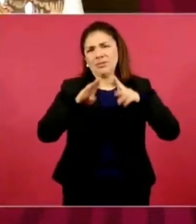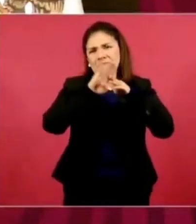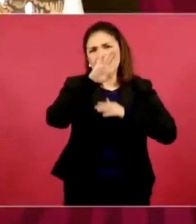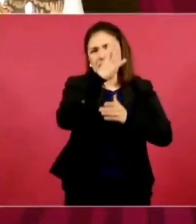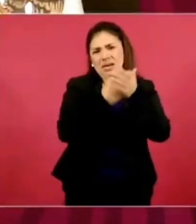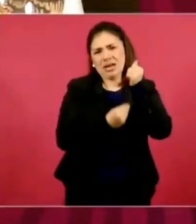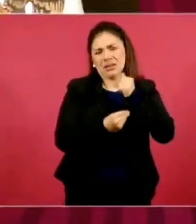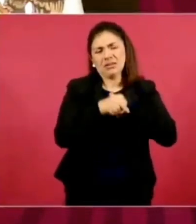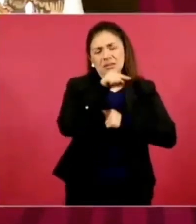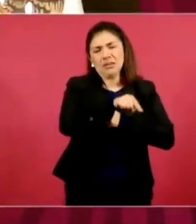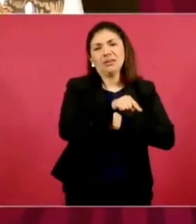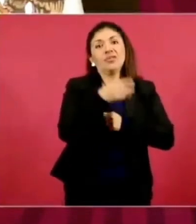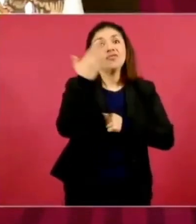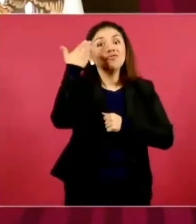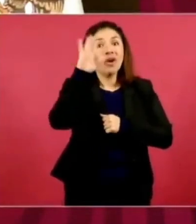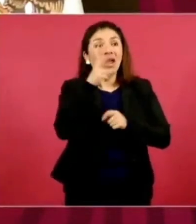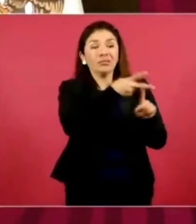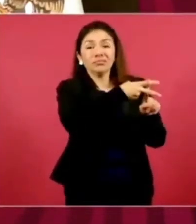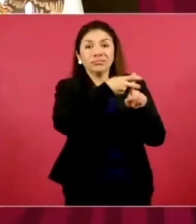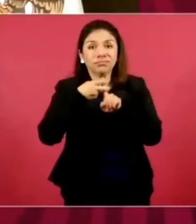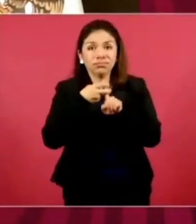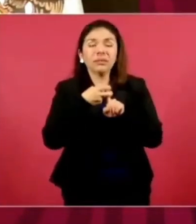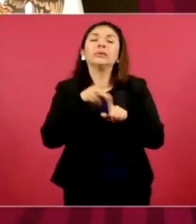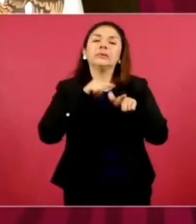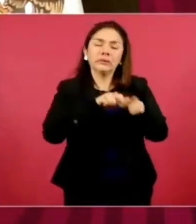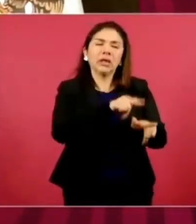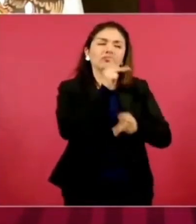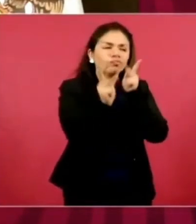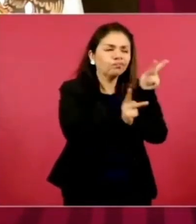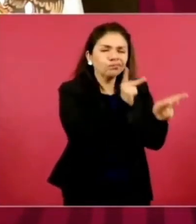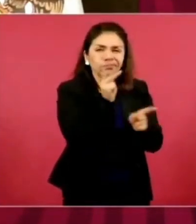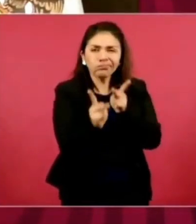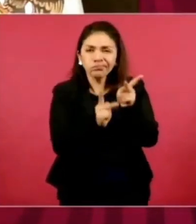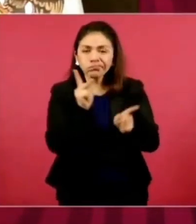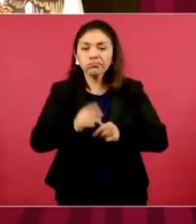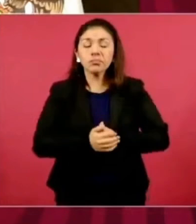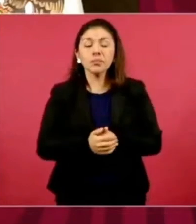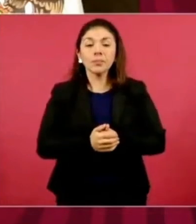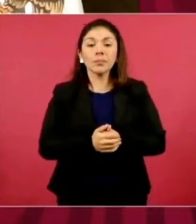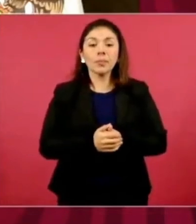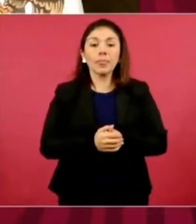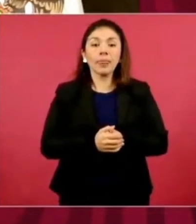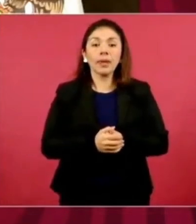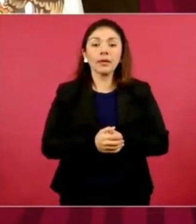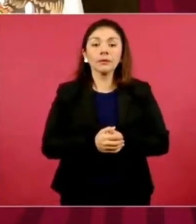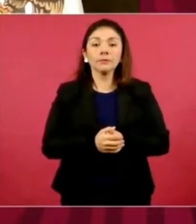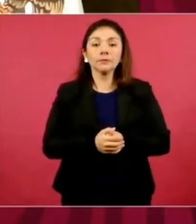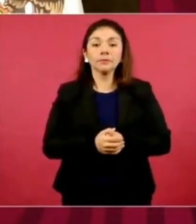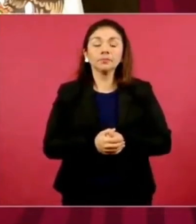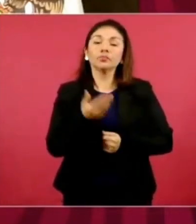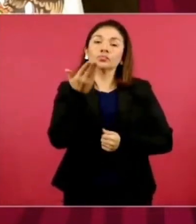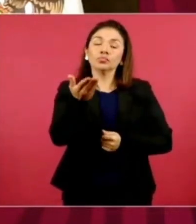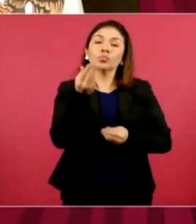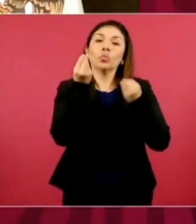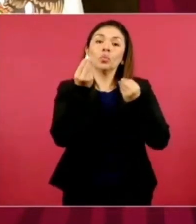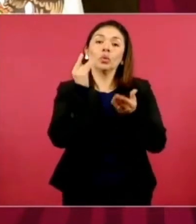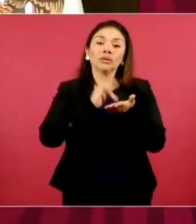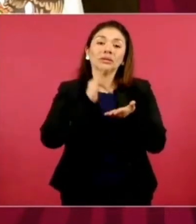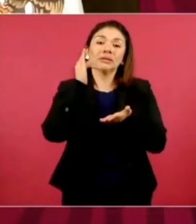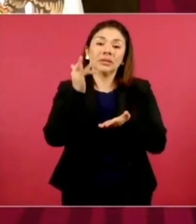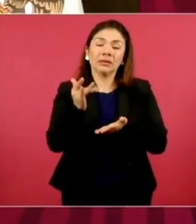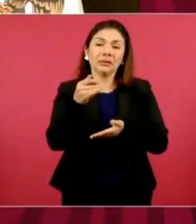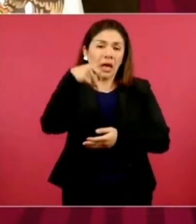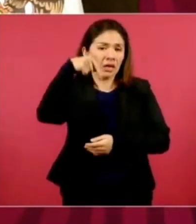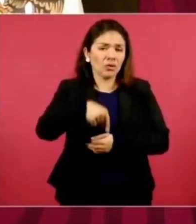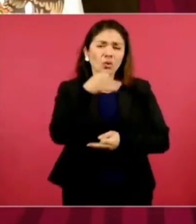pasajeros que fueron privados ilegalmente de su libertad. Y darle, como siempre, un agradecimiento de parte